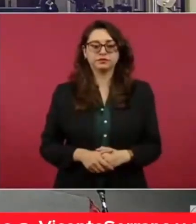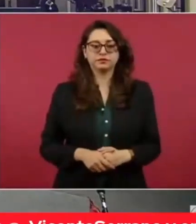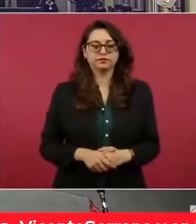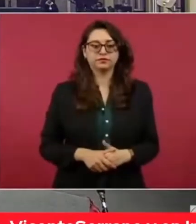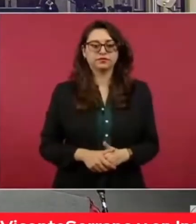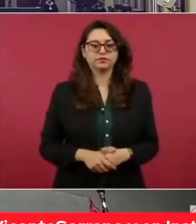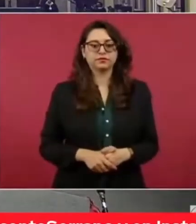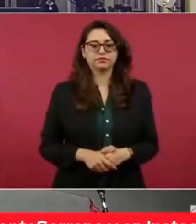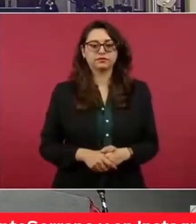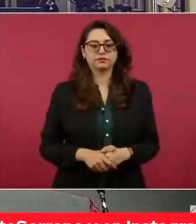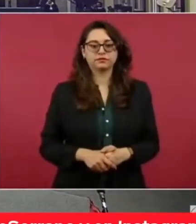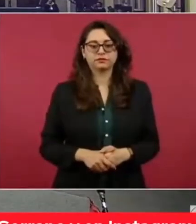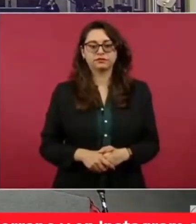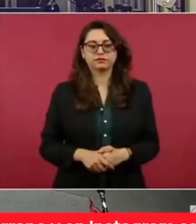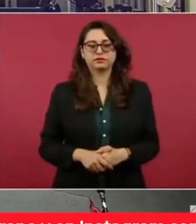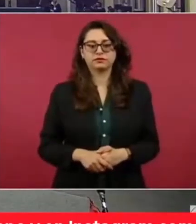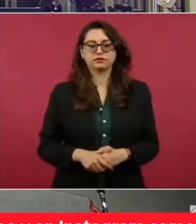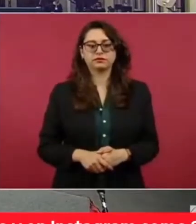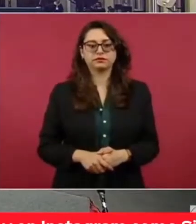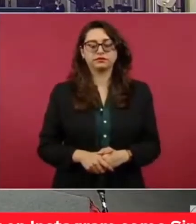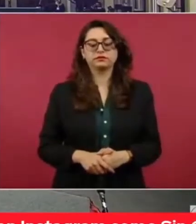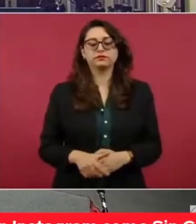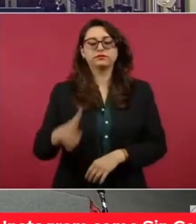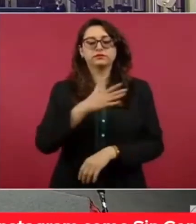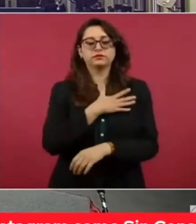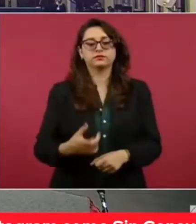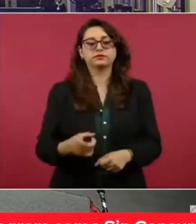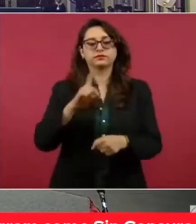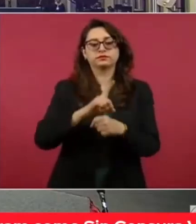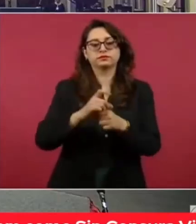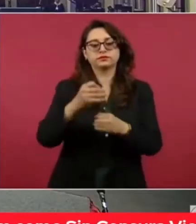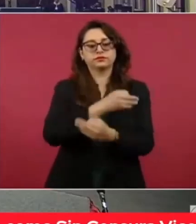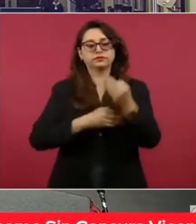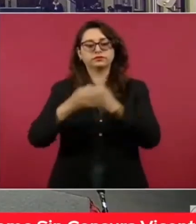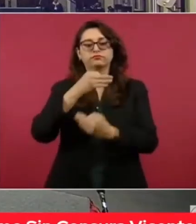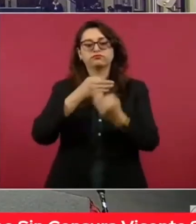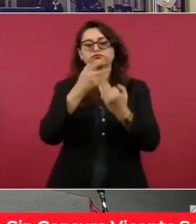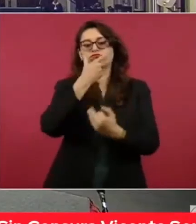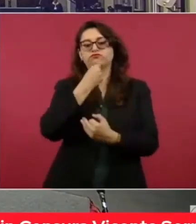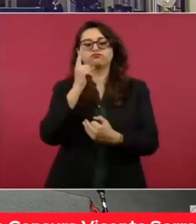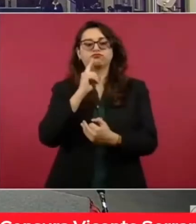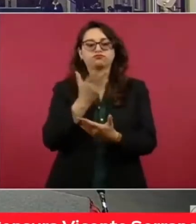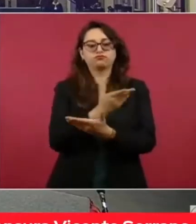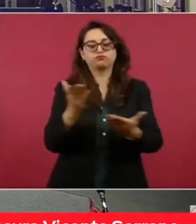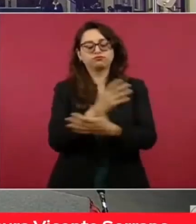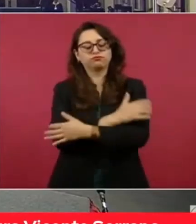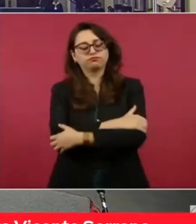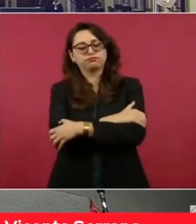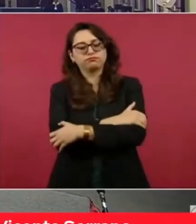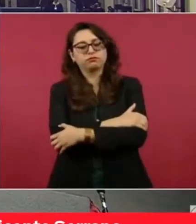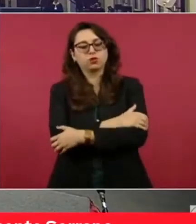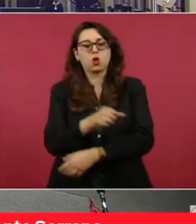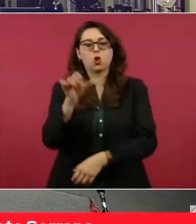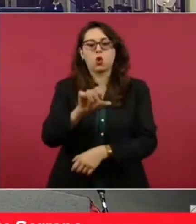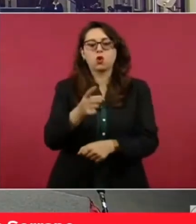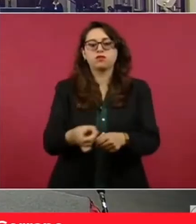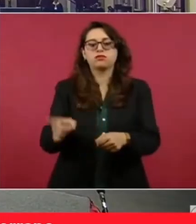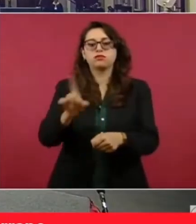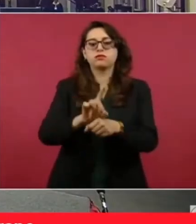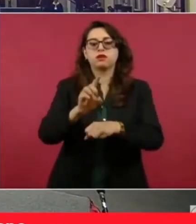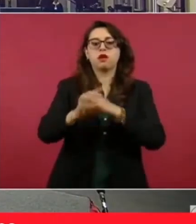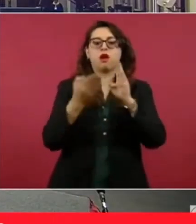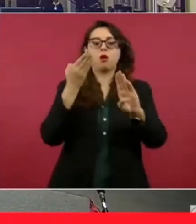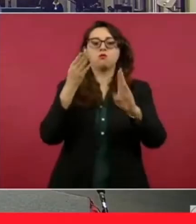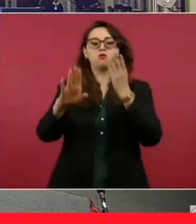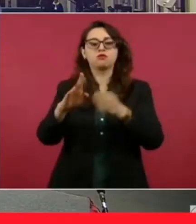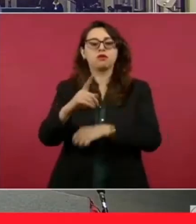Muy buenos días a todas y todos, un fuerte abrazo hoy en el Día Mundial de la Cruz Roja, a las y los voluntarios, la Cruz